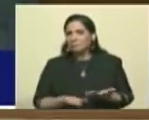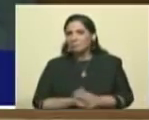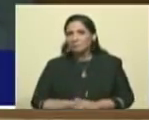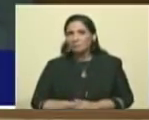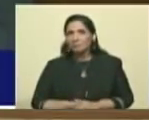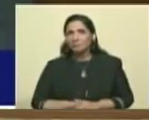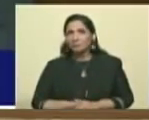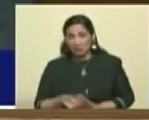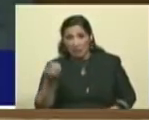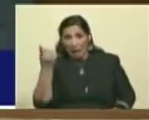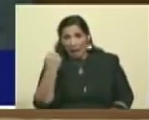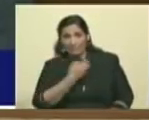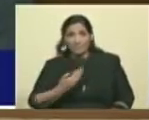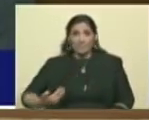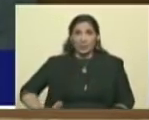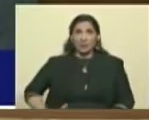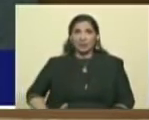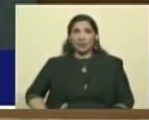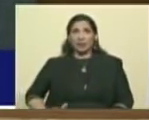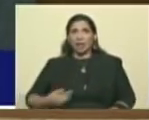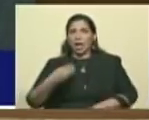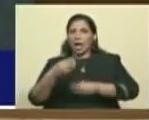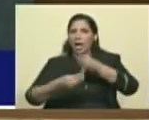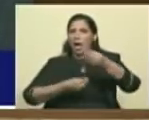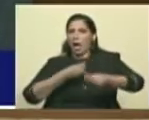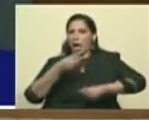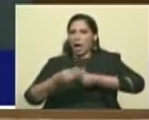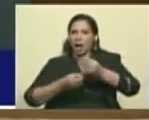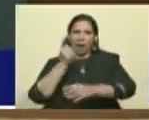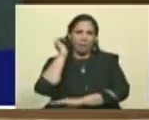Ayer el presidente hizo un acto muy bueno.